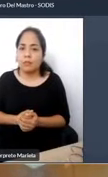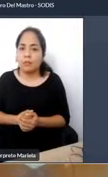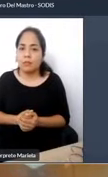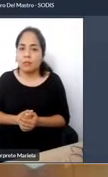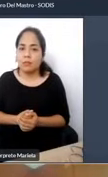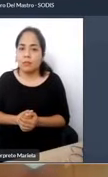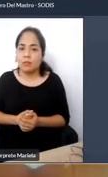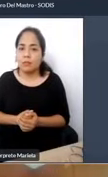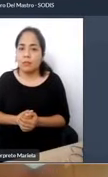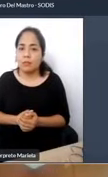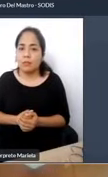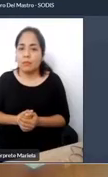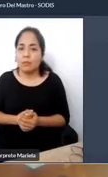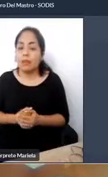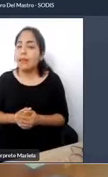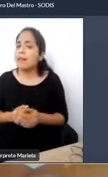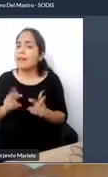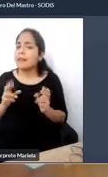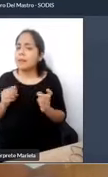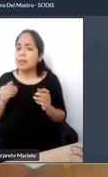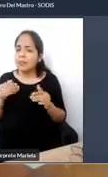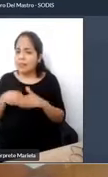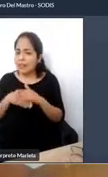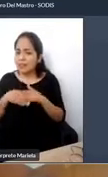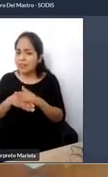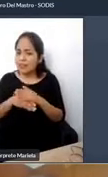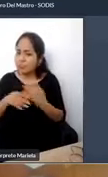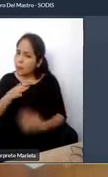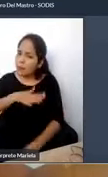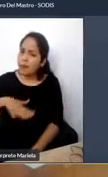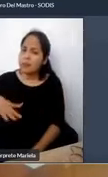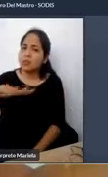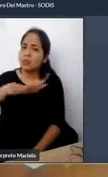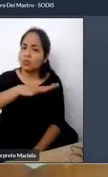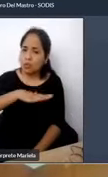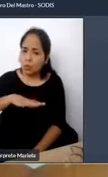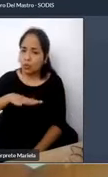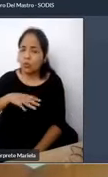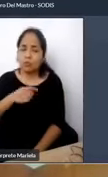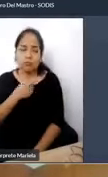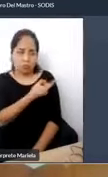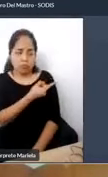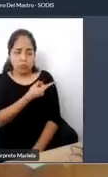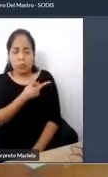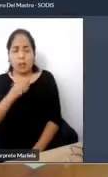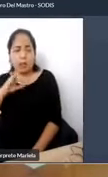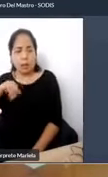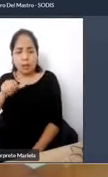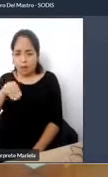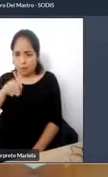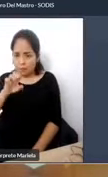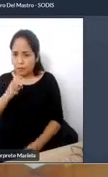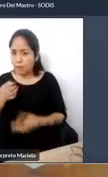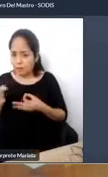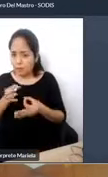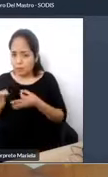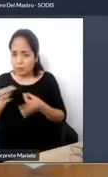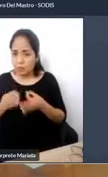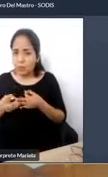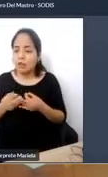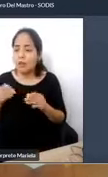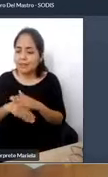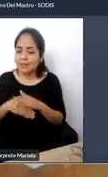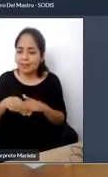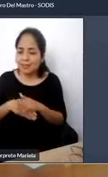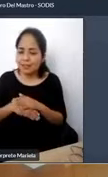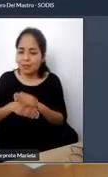La accesibilidad universal en el transporte, esto también lo mencionó muy bien Jaime, la accesibilidad universal en el